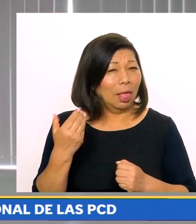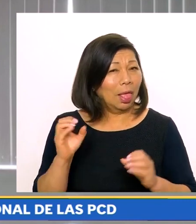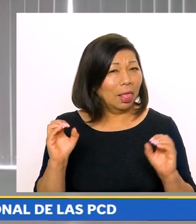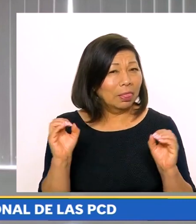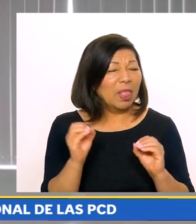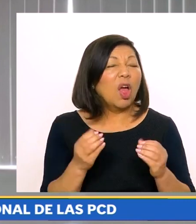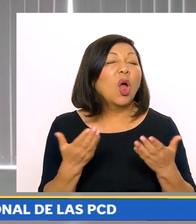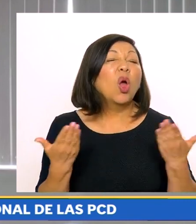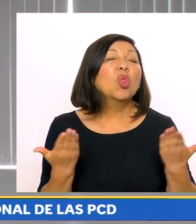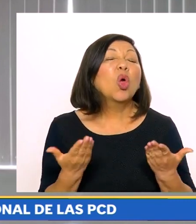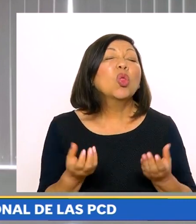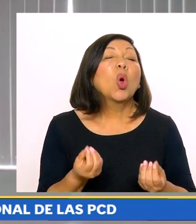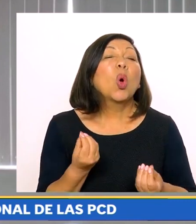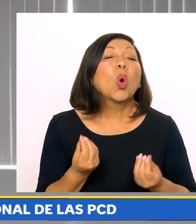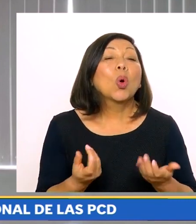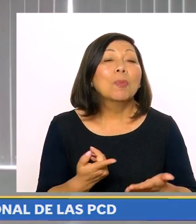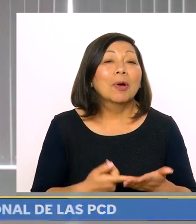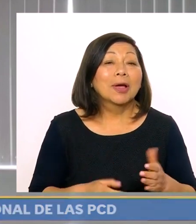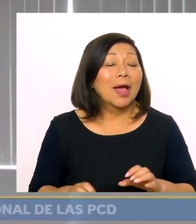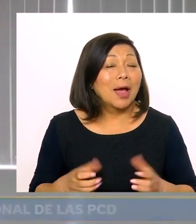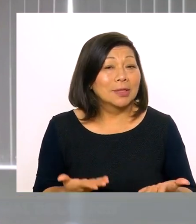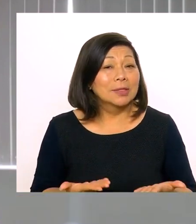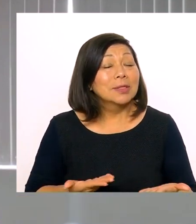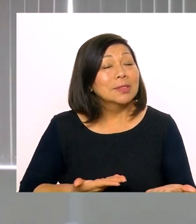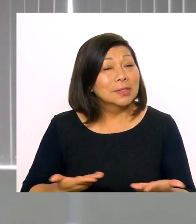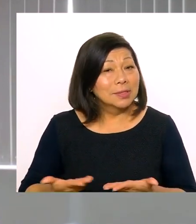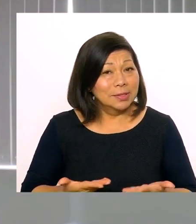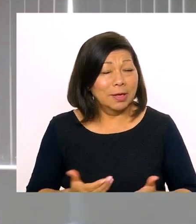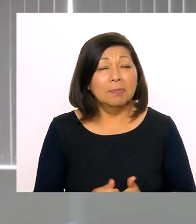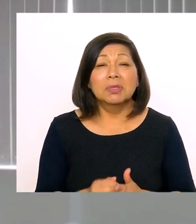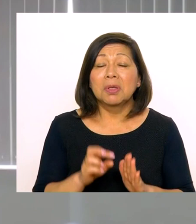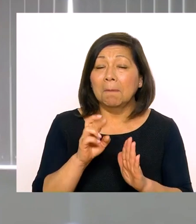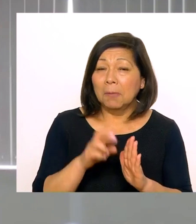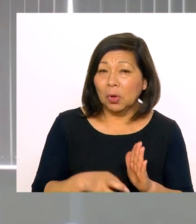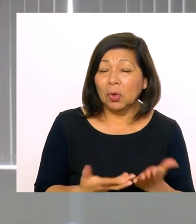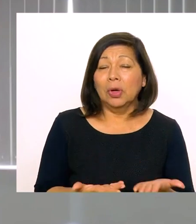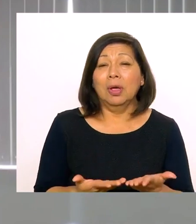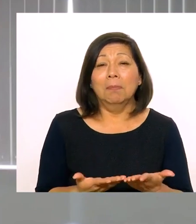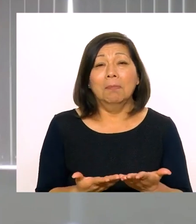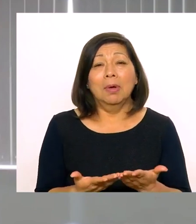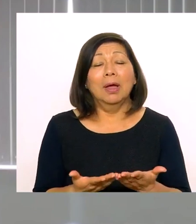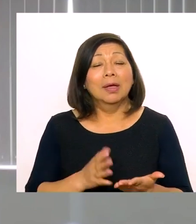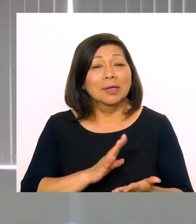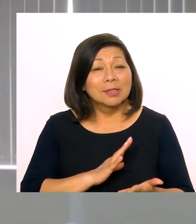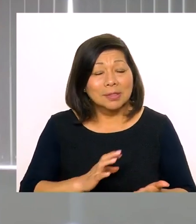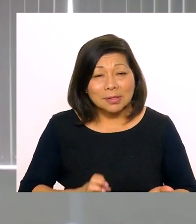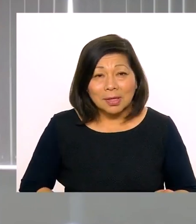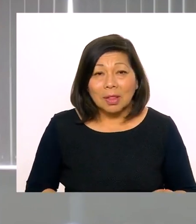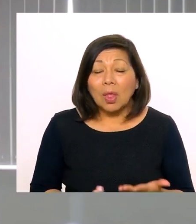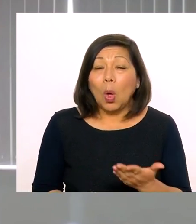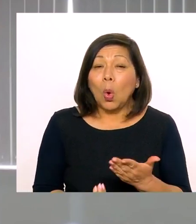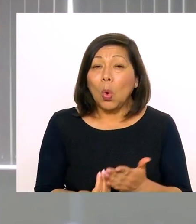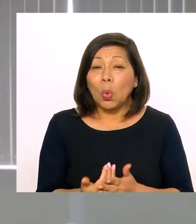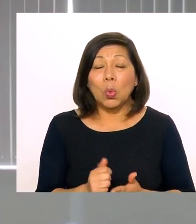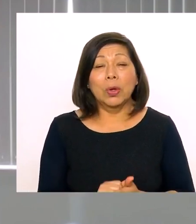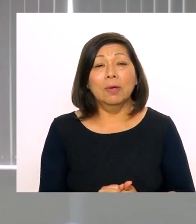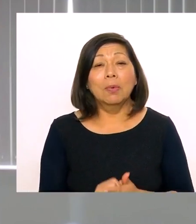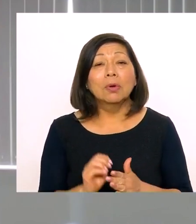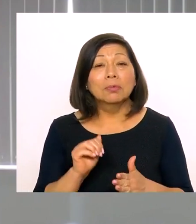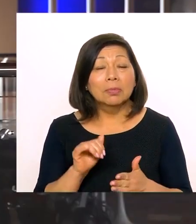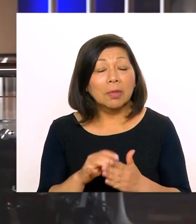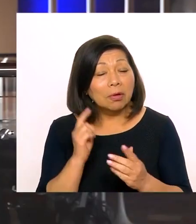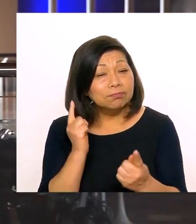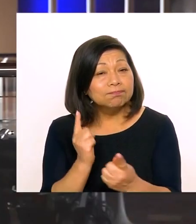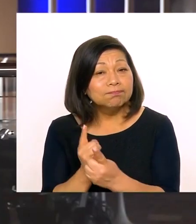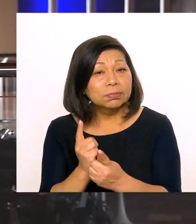Hace 10 años que no se realiza, queremos identificar dónde están, cómo están, para que los servicios, programas y toque ejecuten el